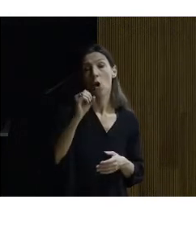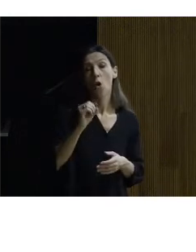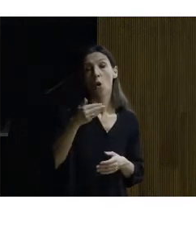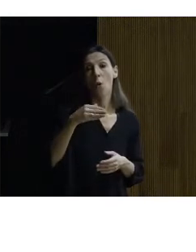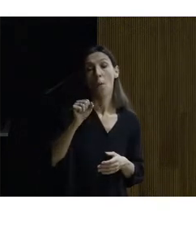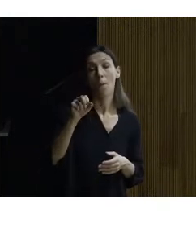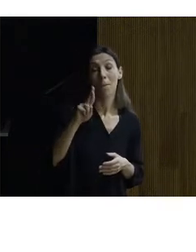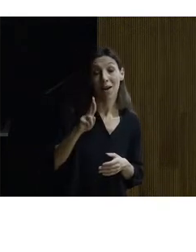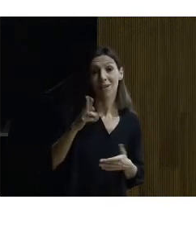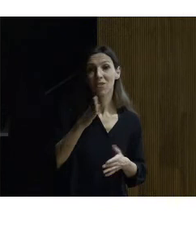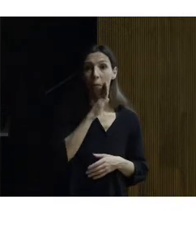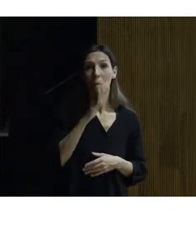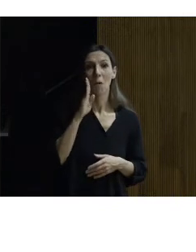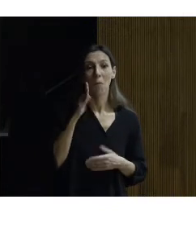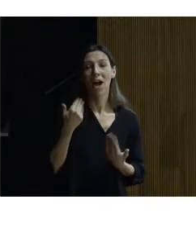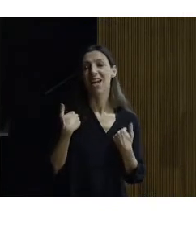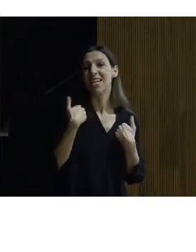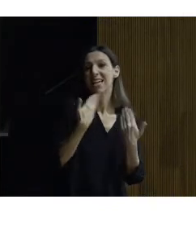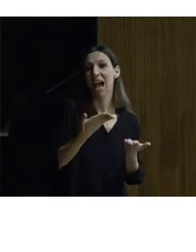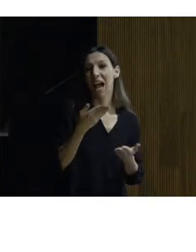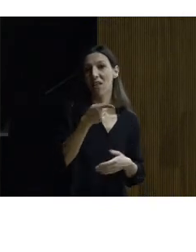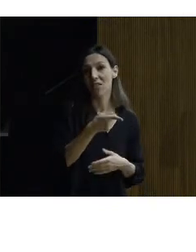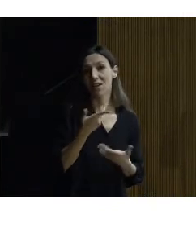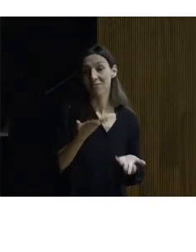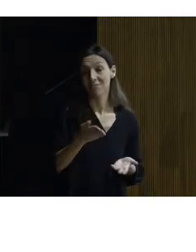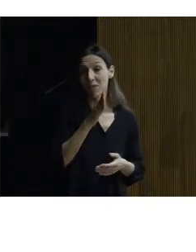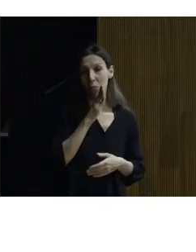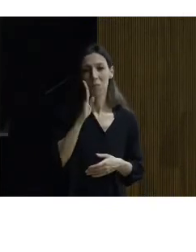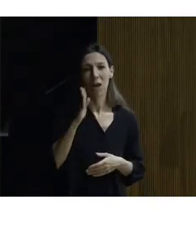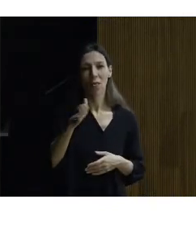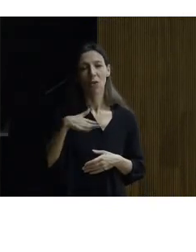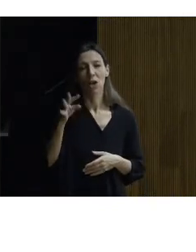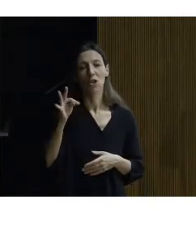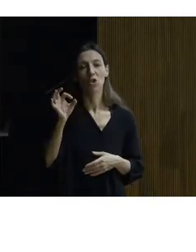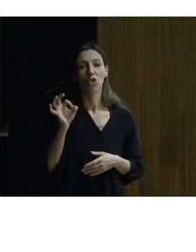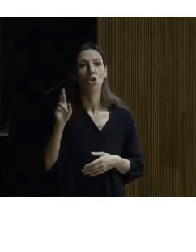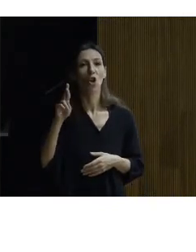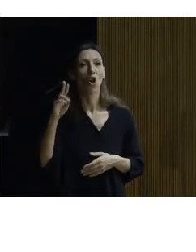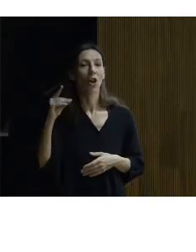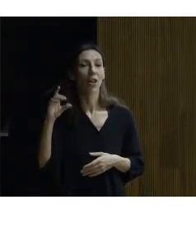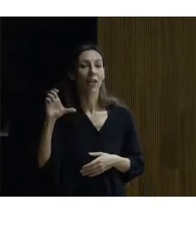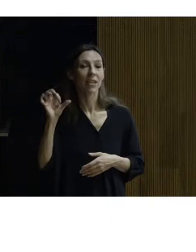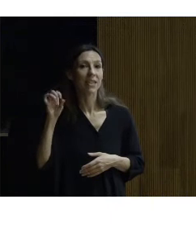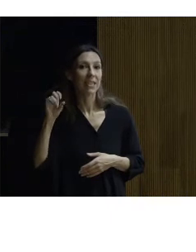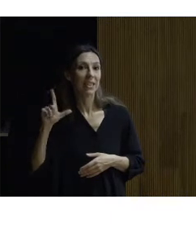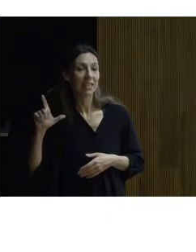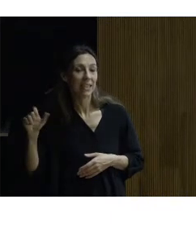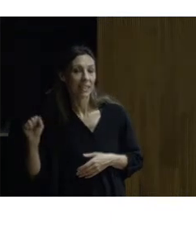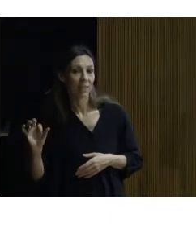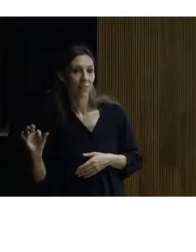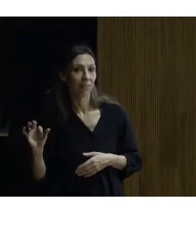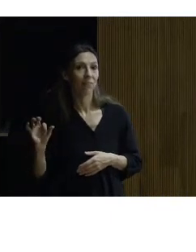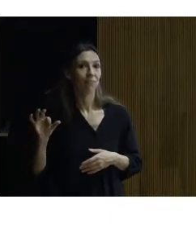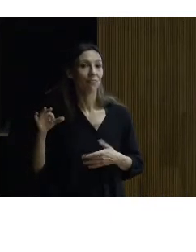madre Juana la cual estaba recluida en Tordesillas como sabéis y que conocía